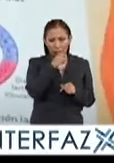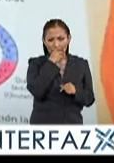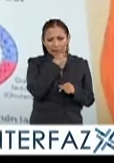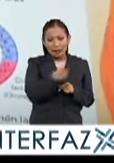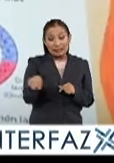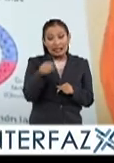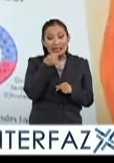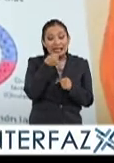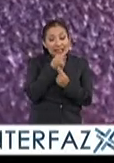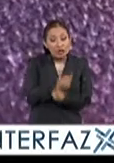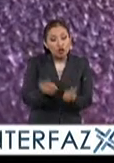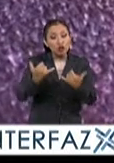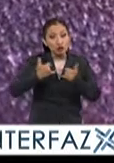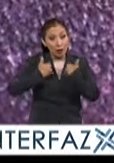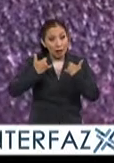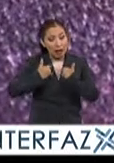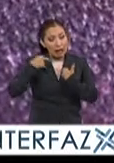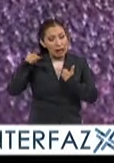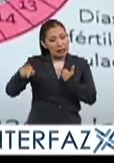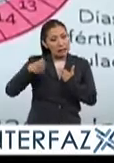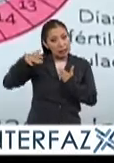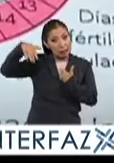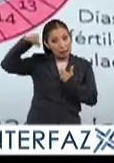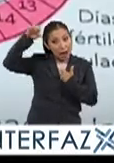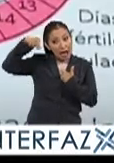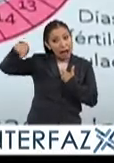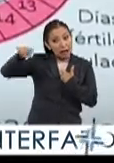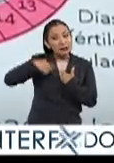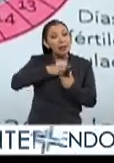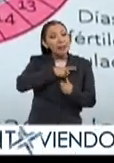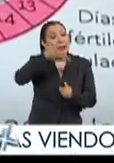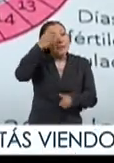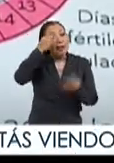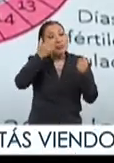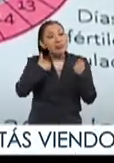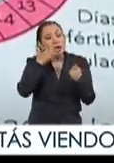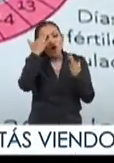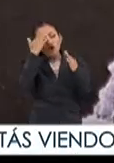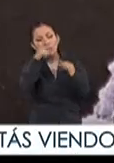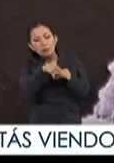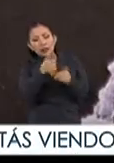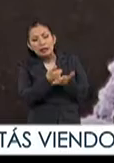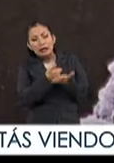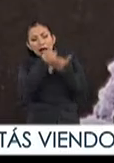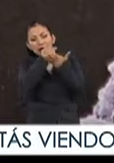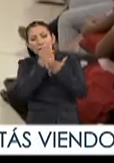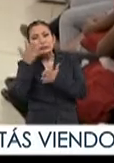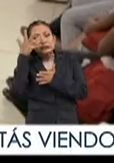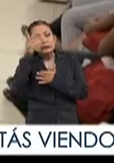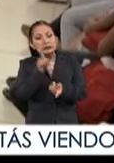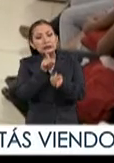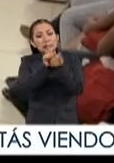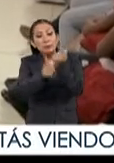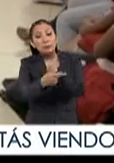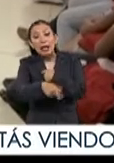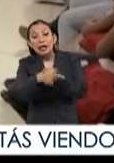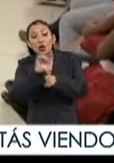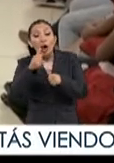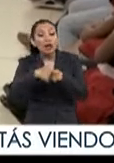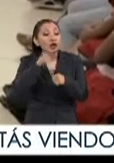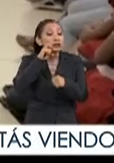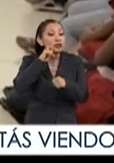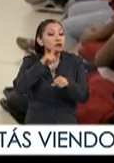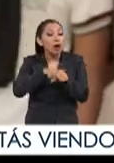señalan que los niños adolescentes y jóvenes deben adquirir conocimientos y habilidades que les permitan enfrentar riesgos sobre